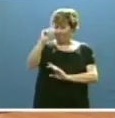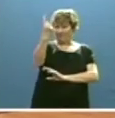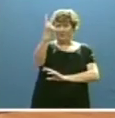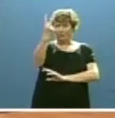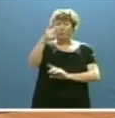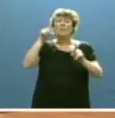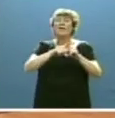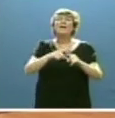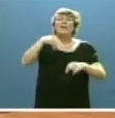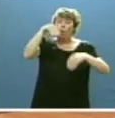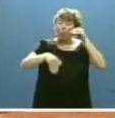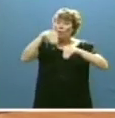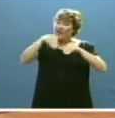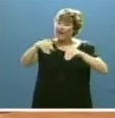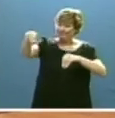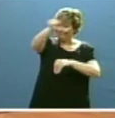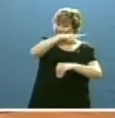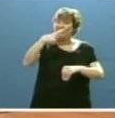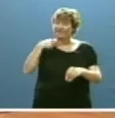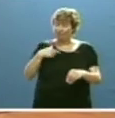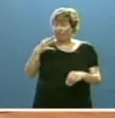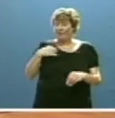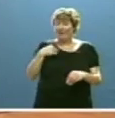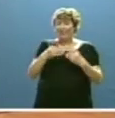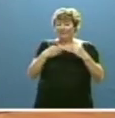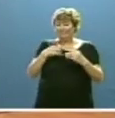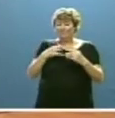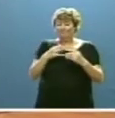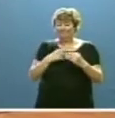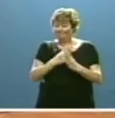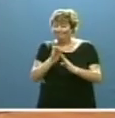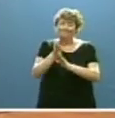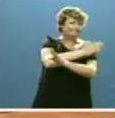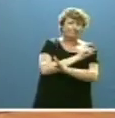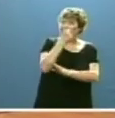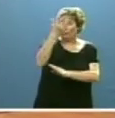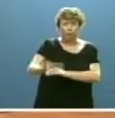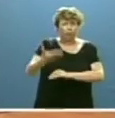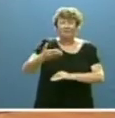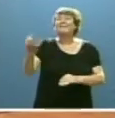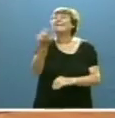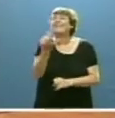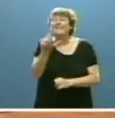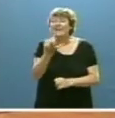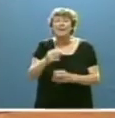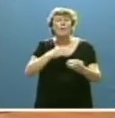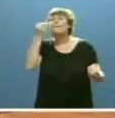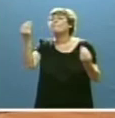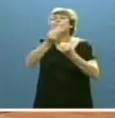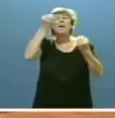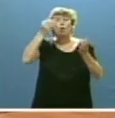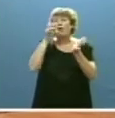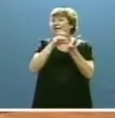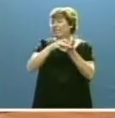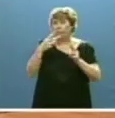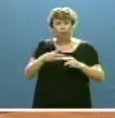mensaje de las urnas nos obliga a situar en este primer lugar. Es el de la mejora de la calidad de la